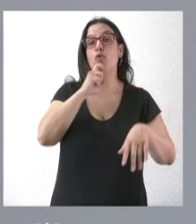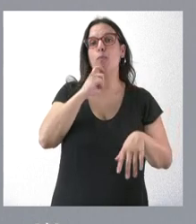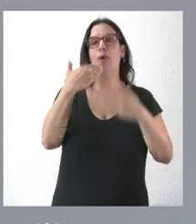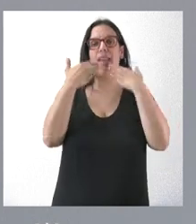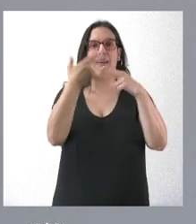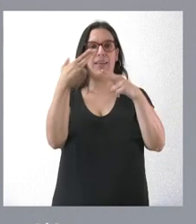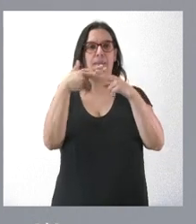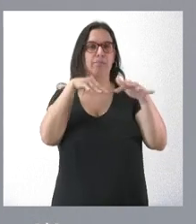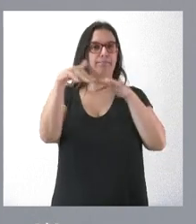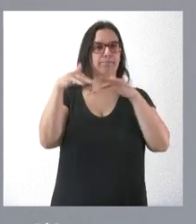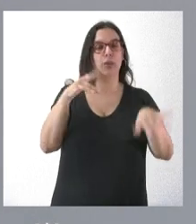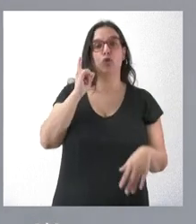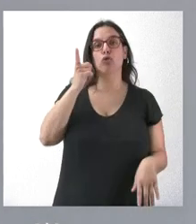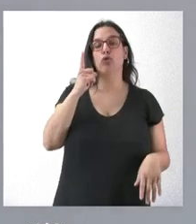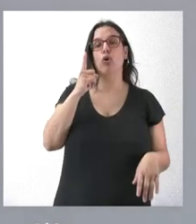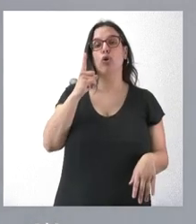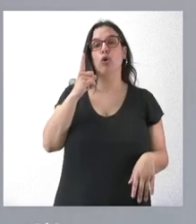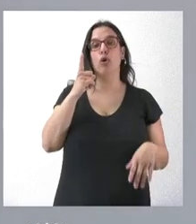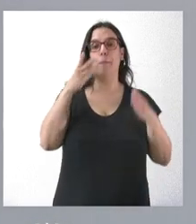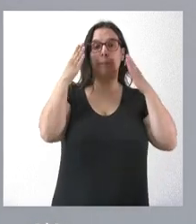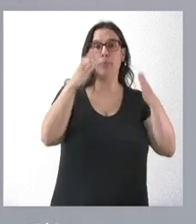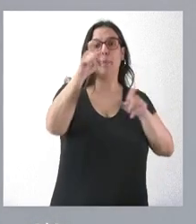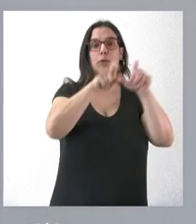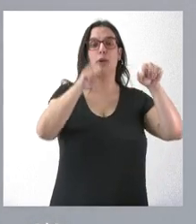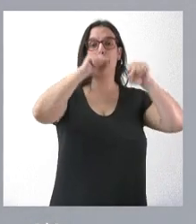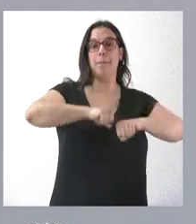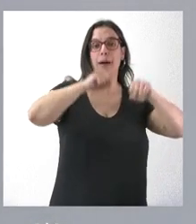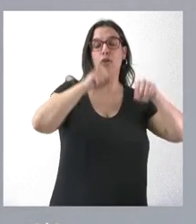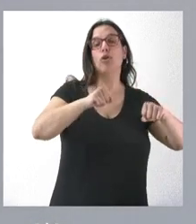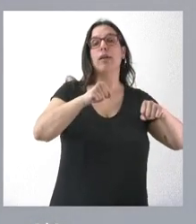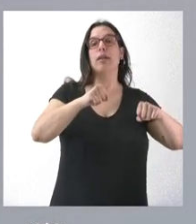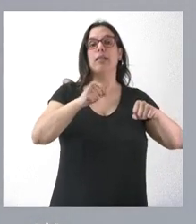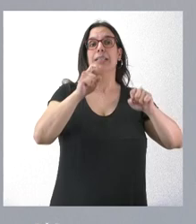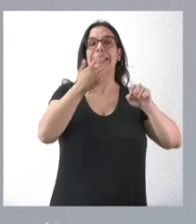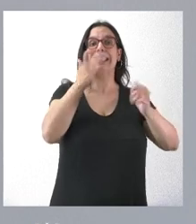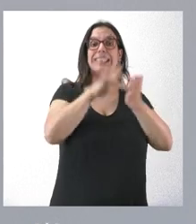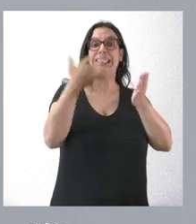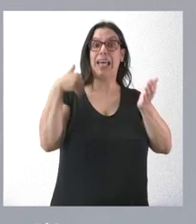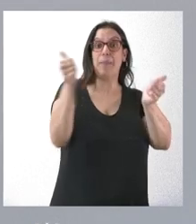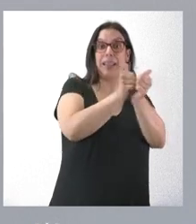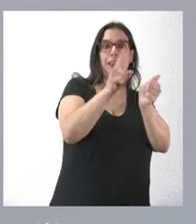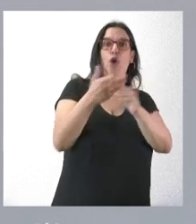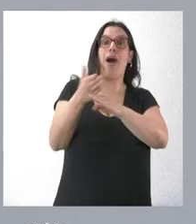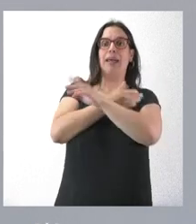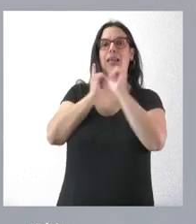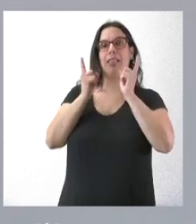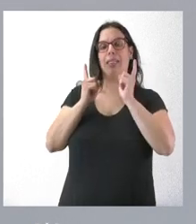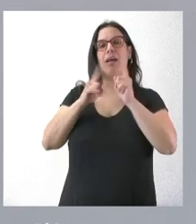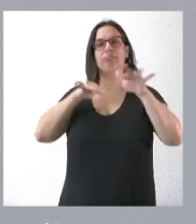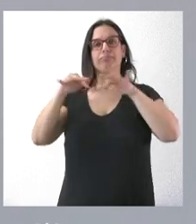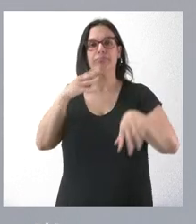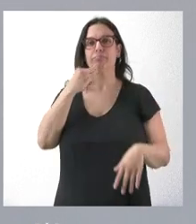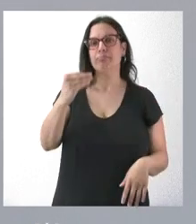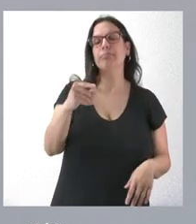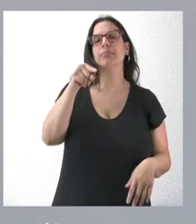actividades. No solamente actuamos en las personas mayores a través de la dependencia, sino también a través de procedimientos de envejecimiento activo.